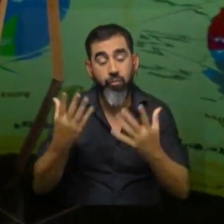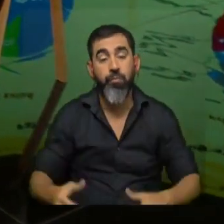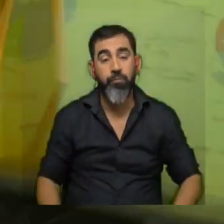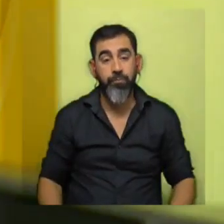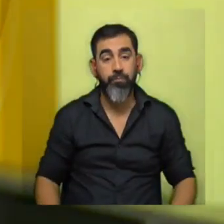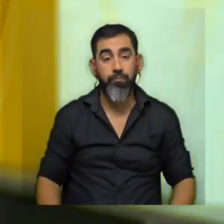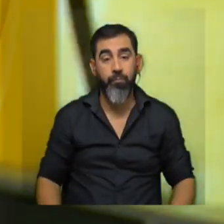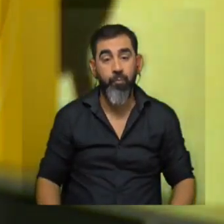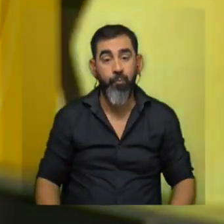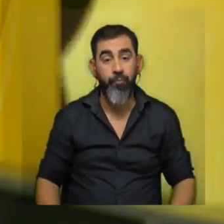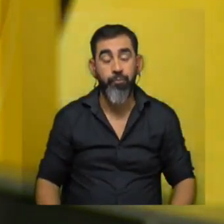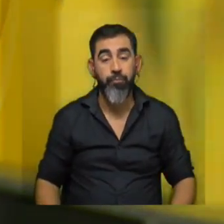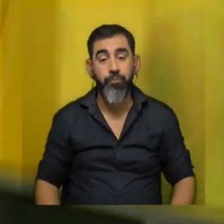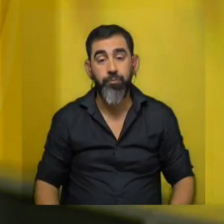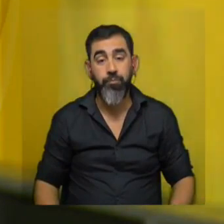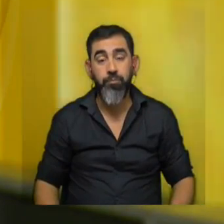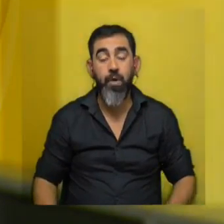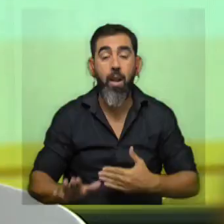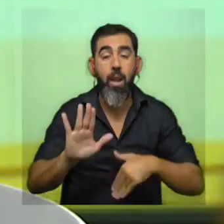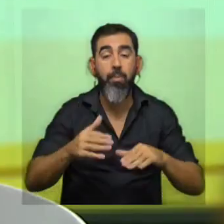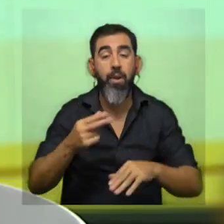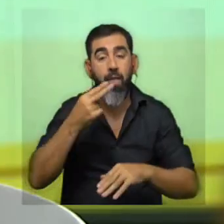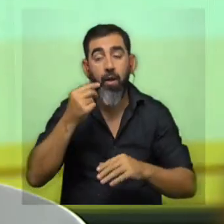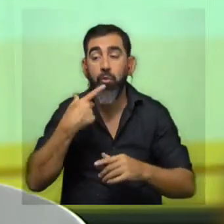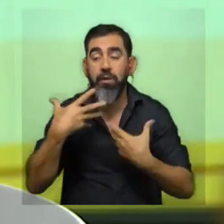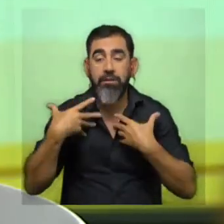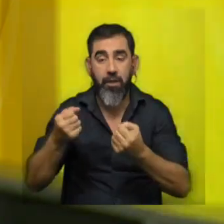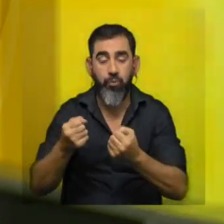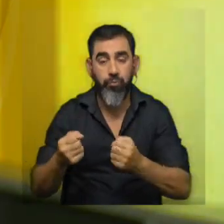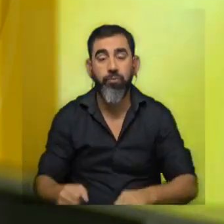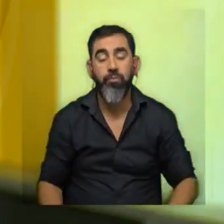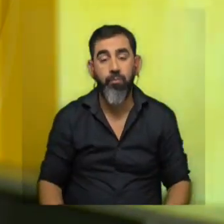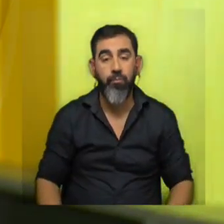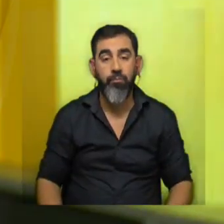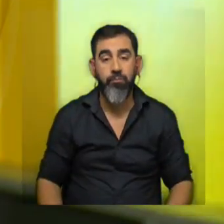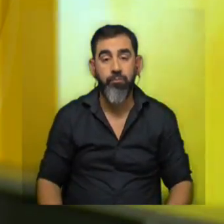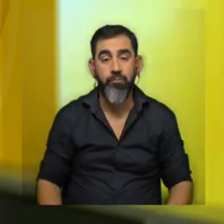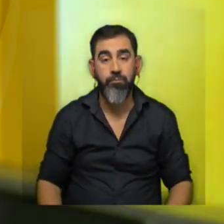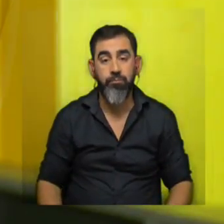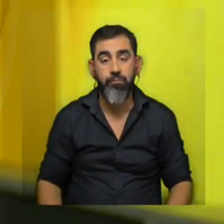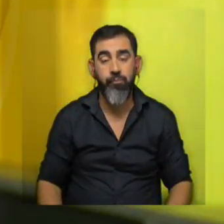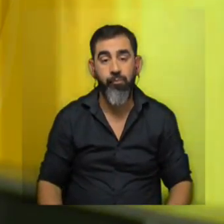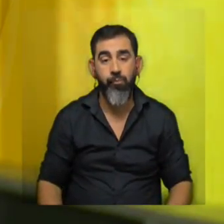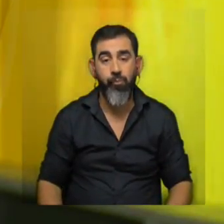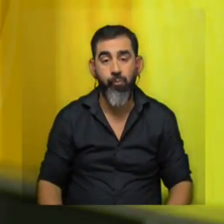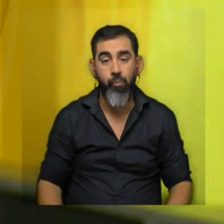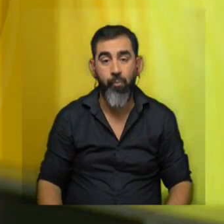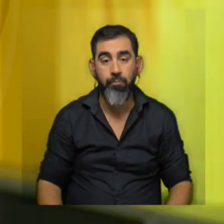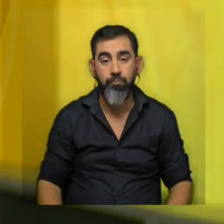modos para sus propietarios la enorme mayoría de los gatos son sanos exacto y eso también y lo que te quería preguntar justamente vos lo mencionaste un poco